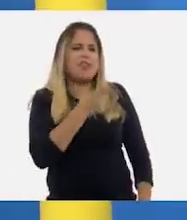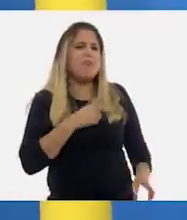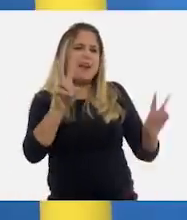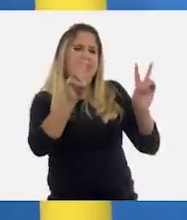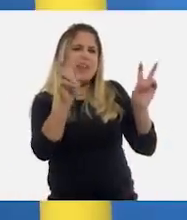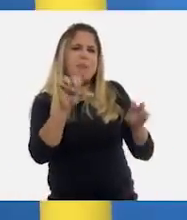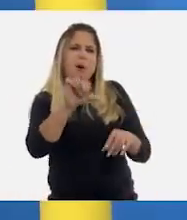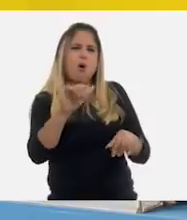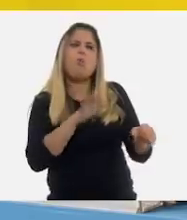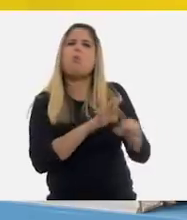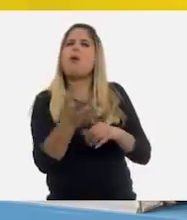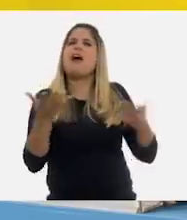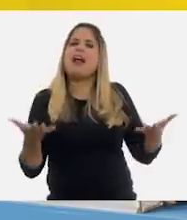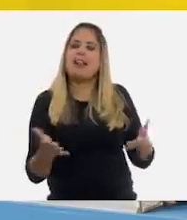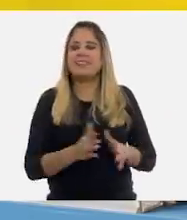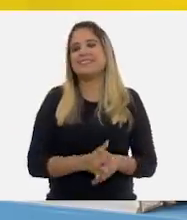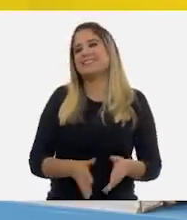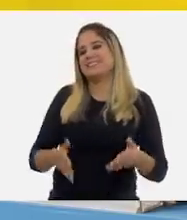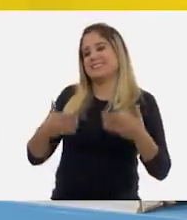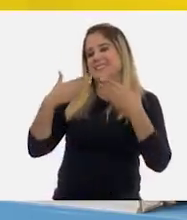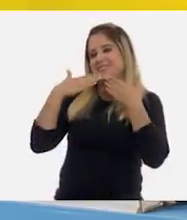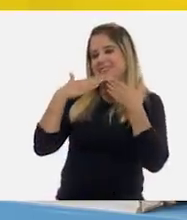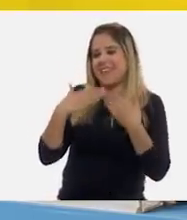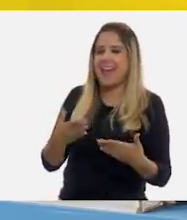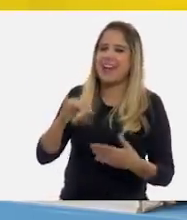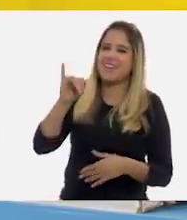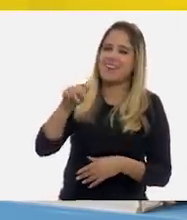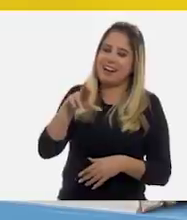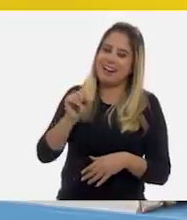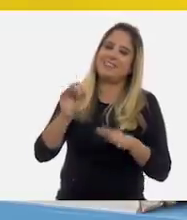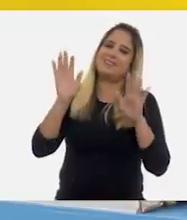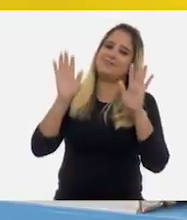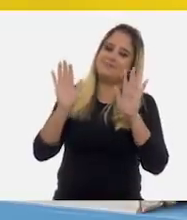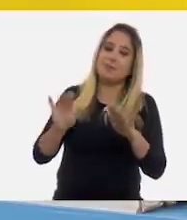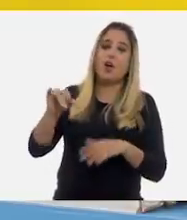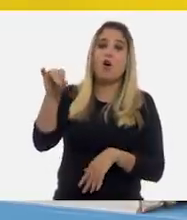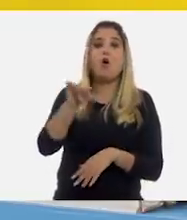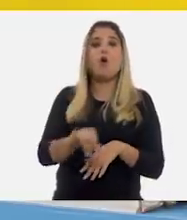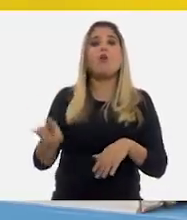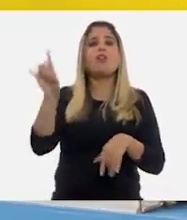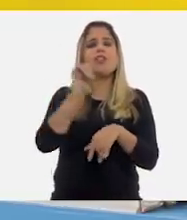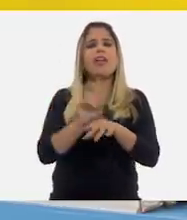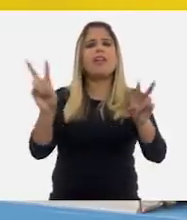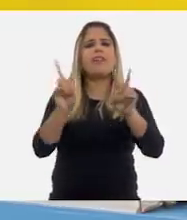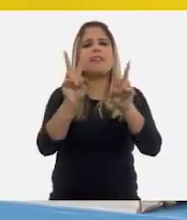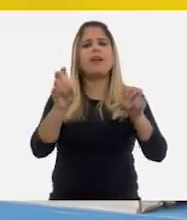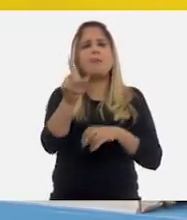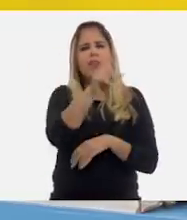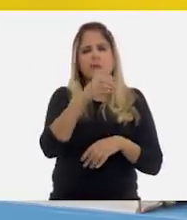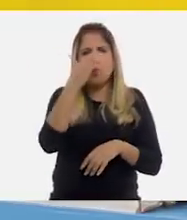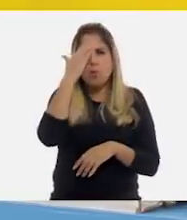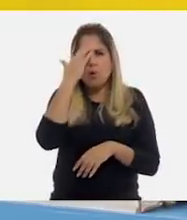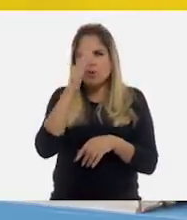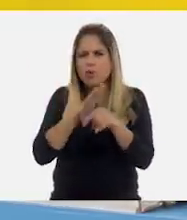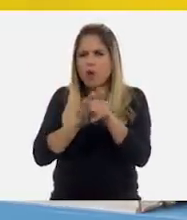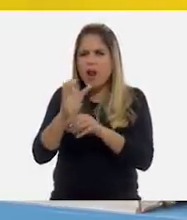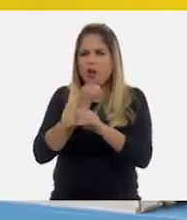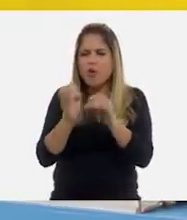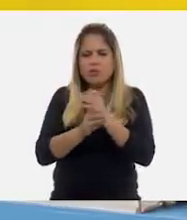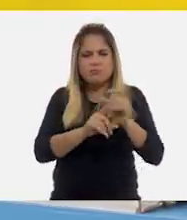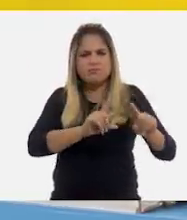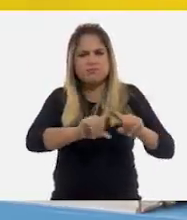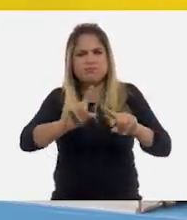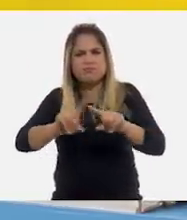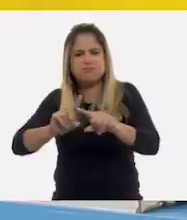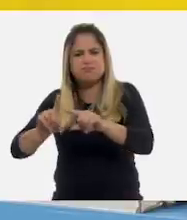tema de esta clase? Está bien, está bien, Juan Carlos. El día de hoy vamos a reconocer los recursos naturales que favorecen